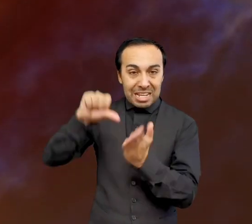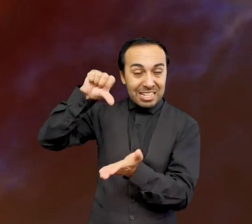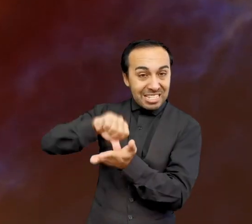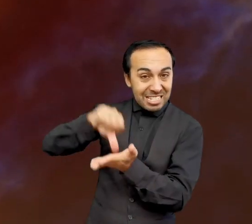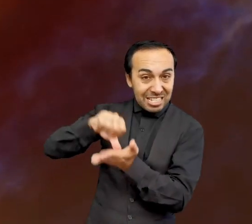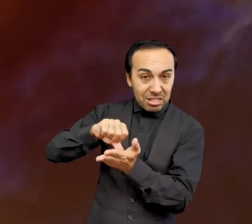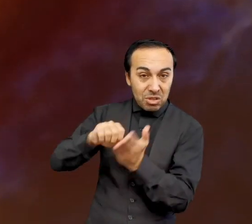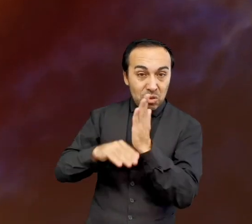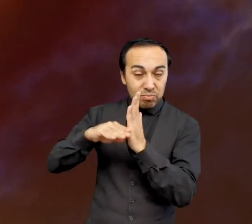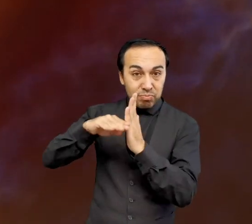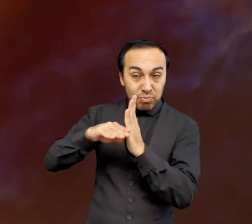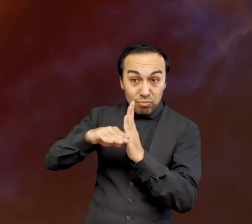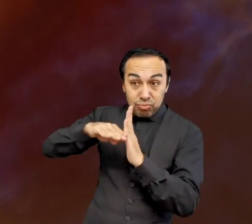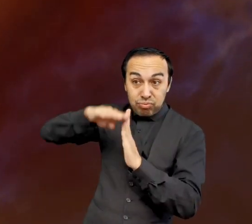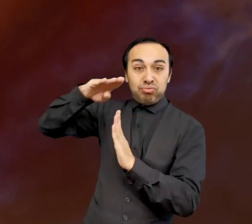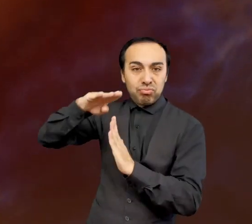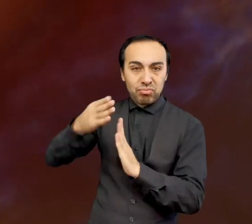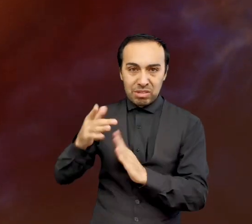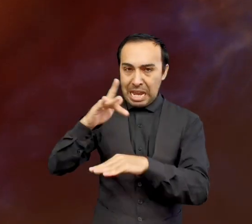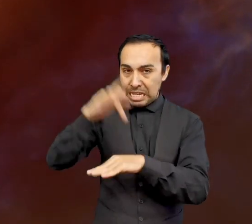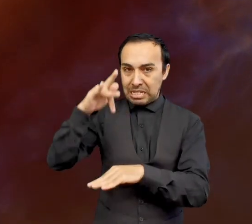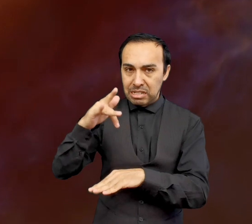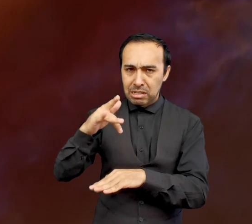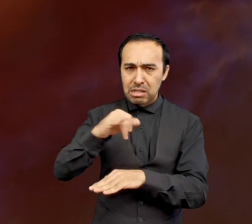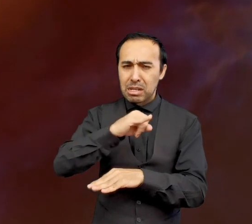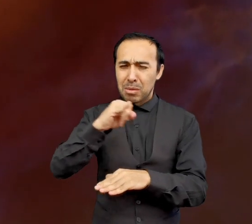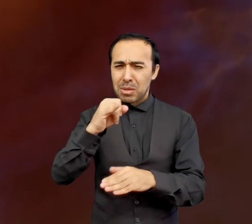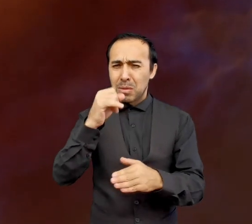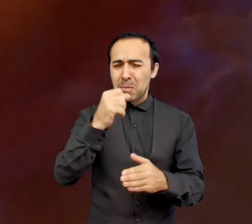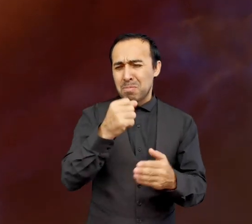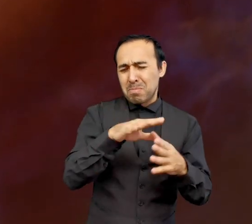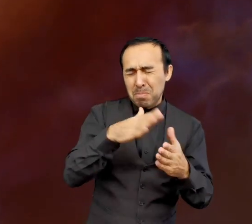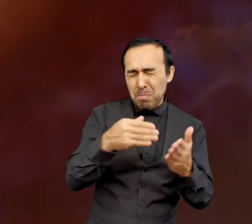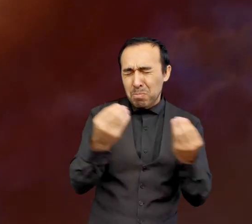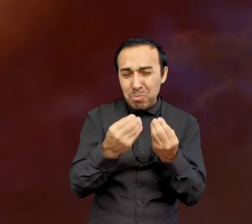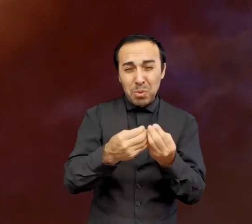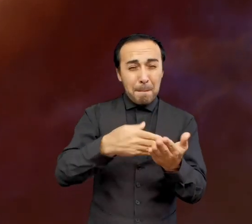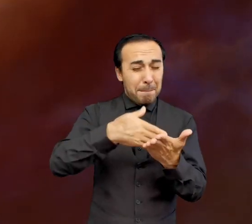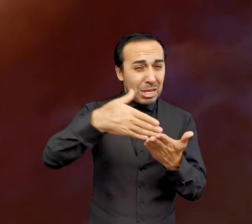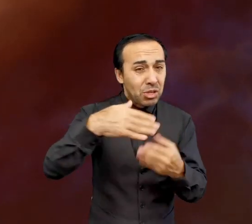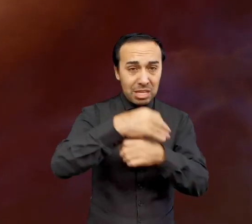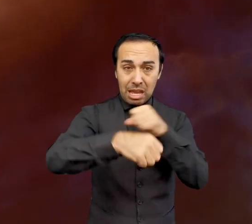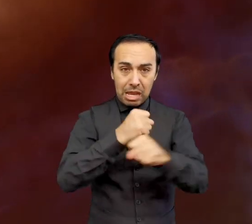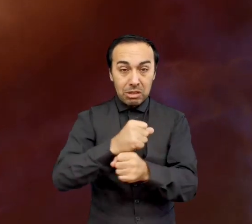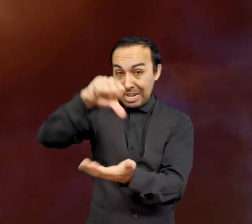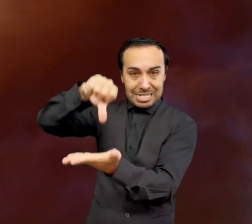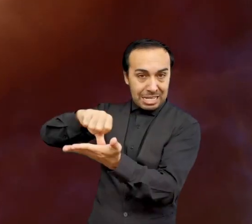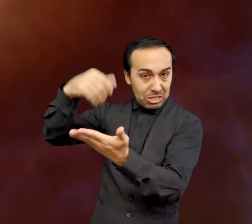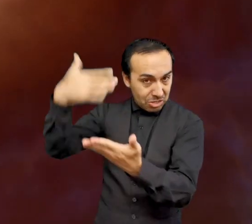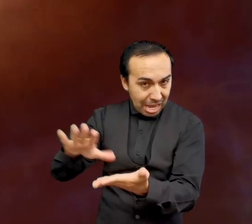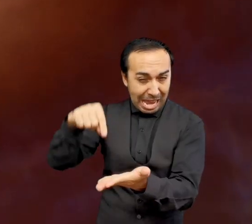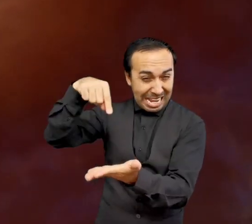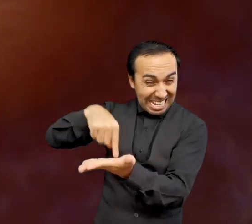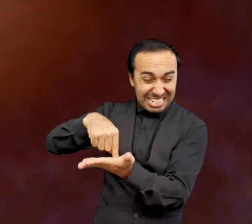de la protoestrella aumentarán. Luego de algunos millones de años, cuando el centro de la protoestrella ya es lo